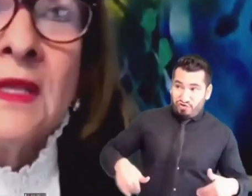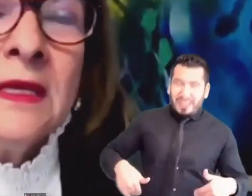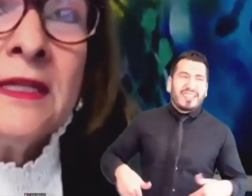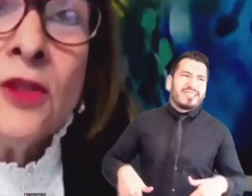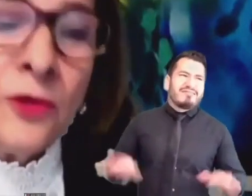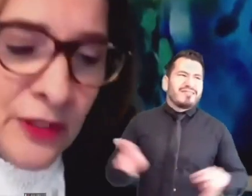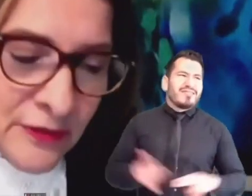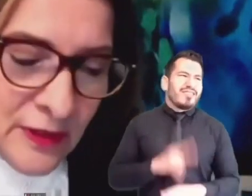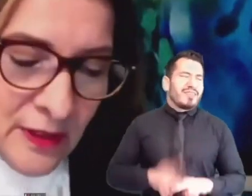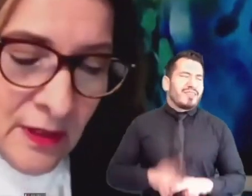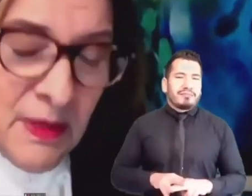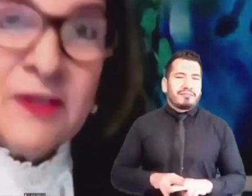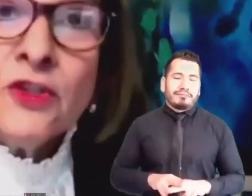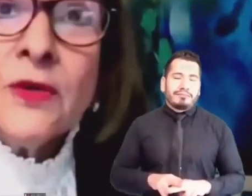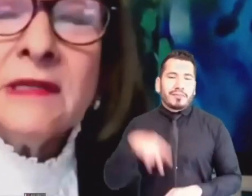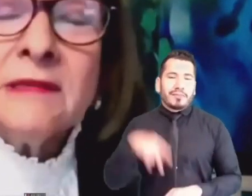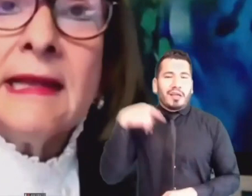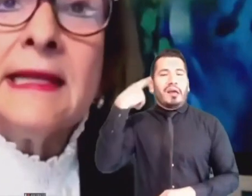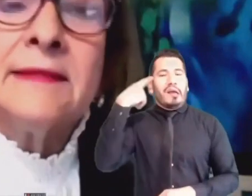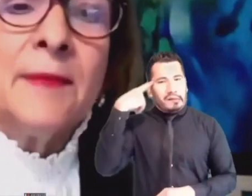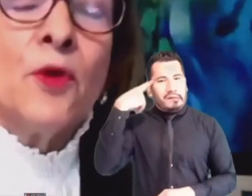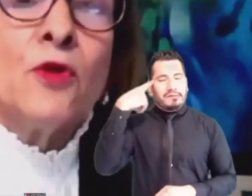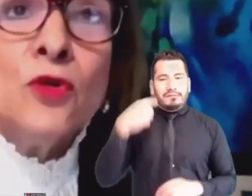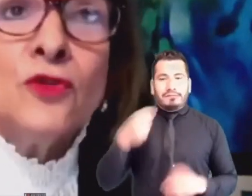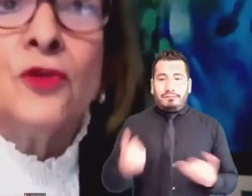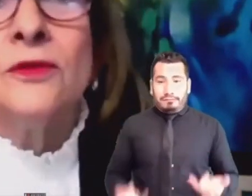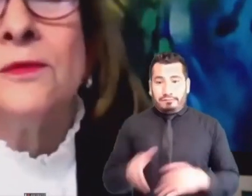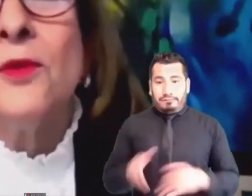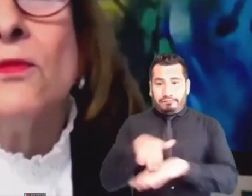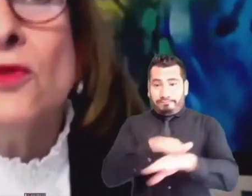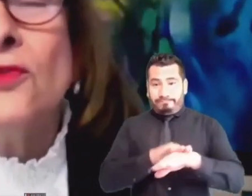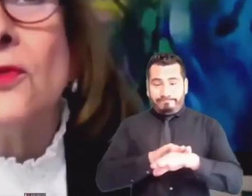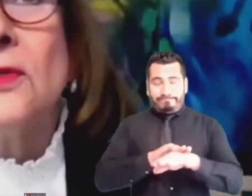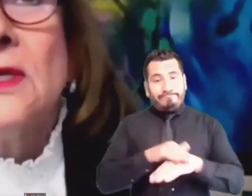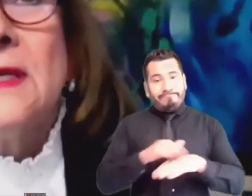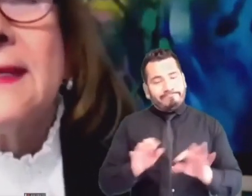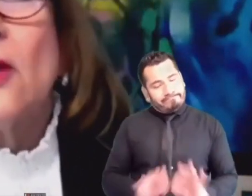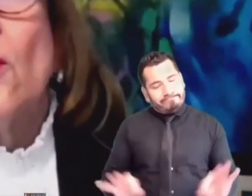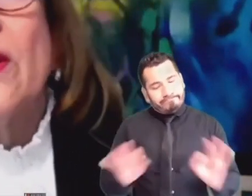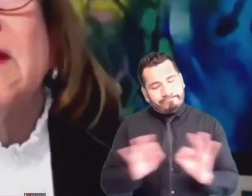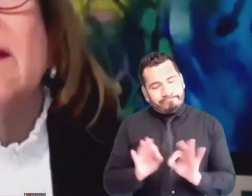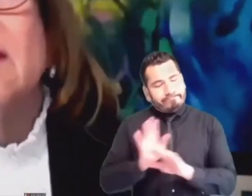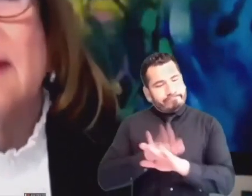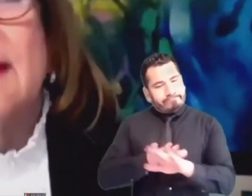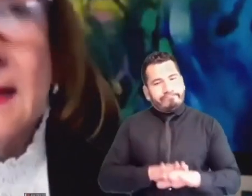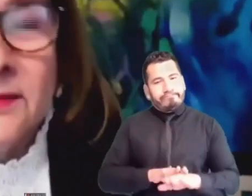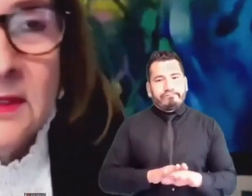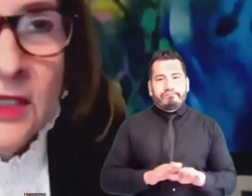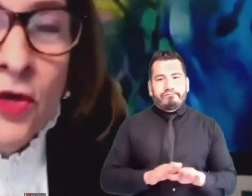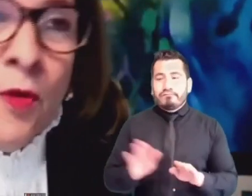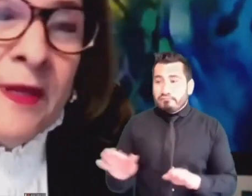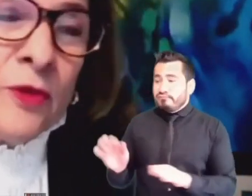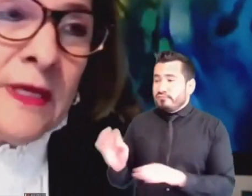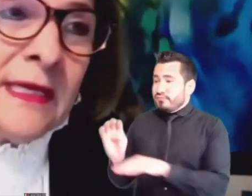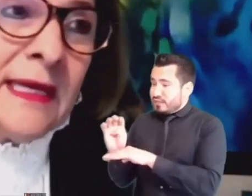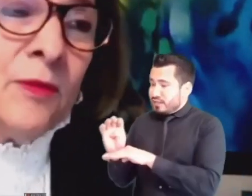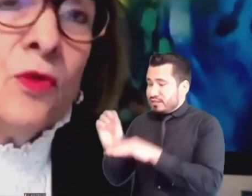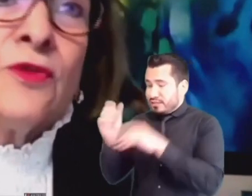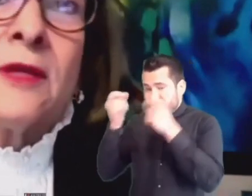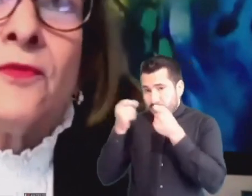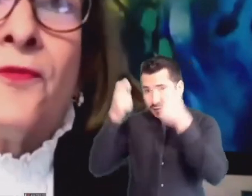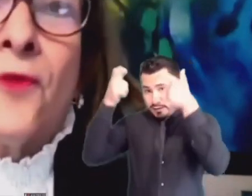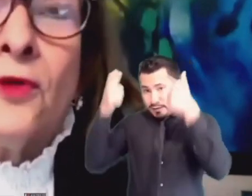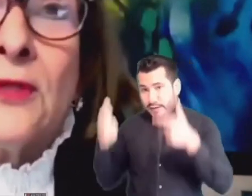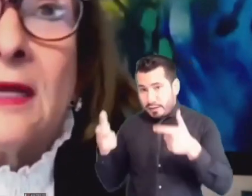Entonces, mi visión inicial es que por mucho, por mucho, que como entes estatales, como personas que queremos